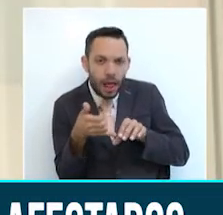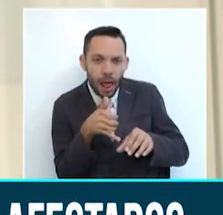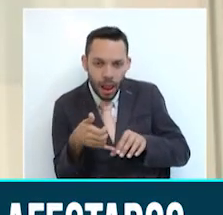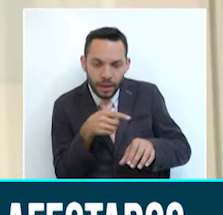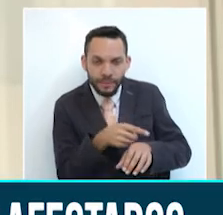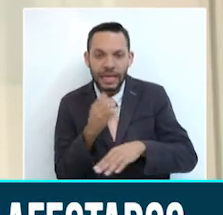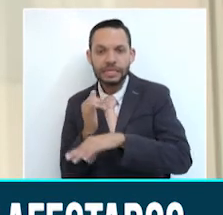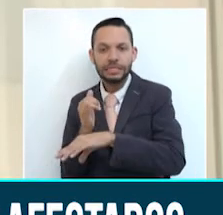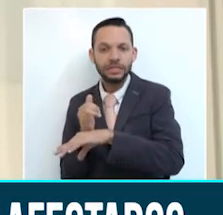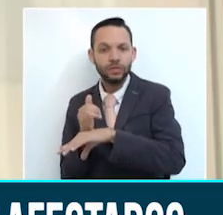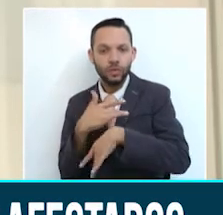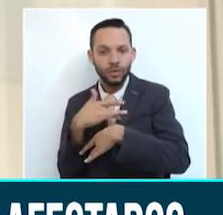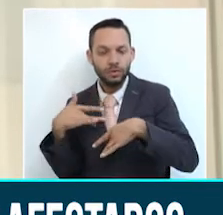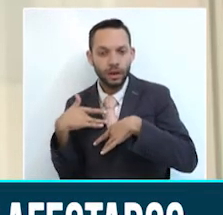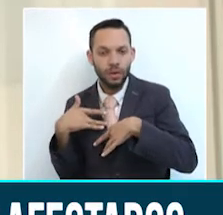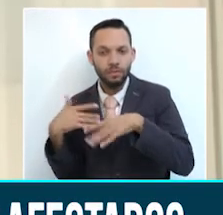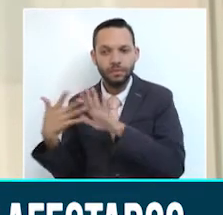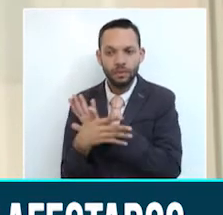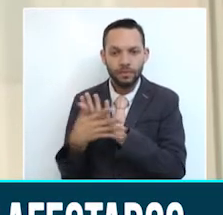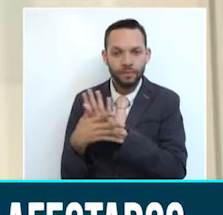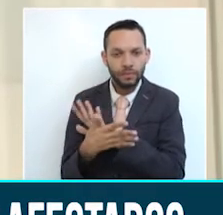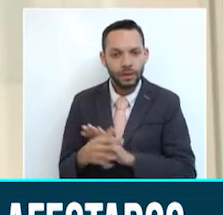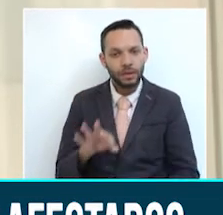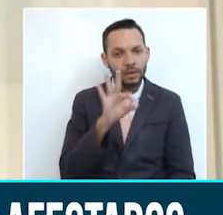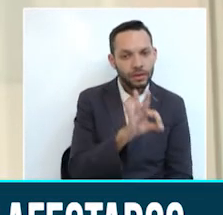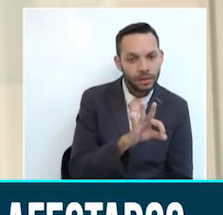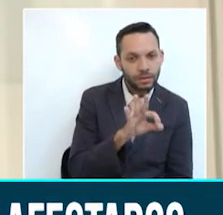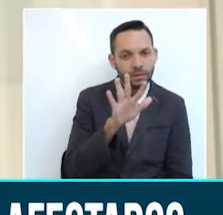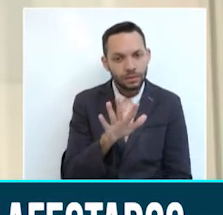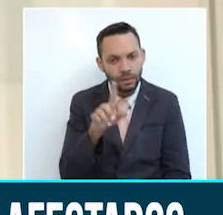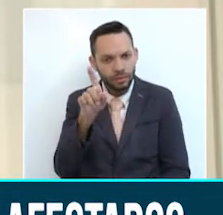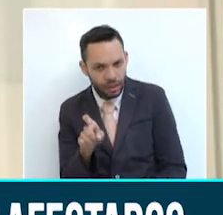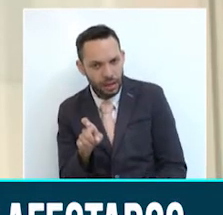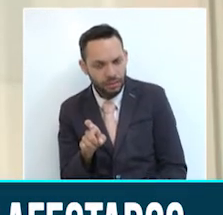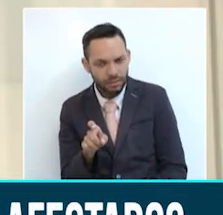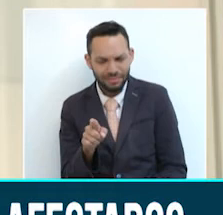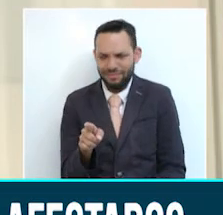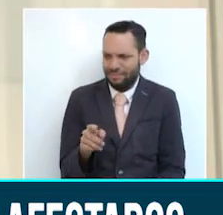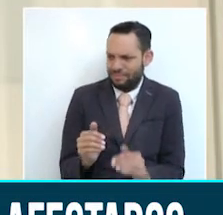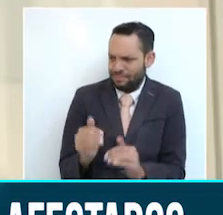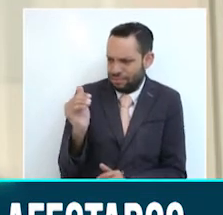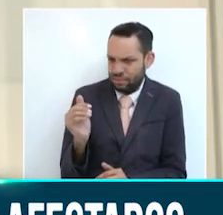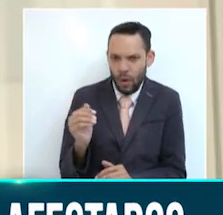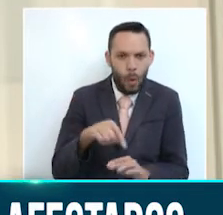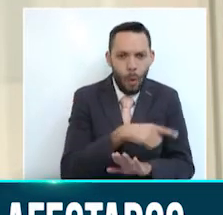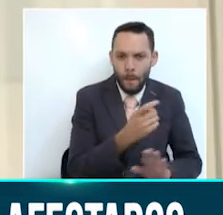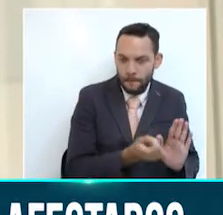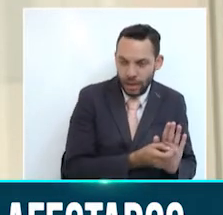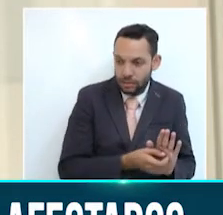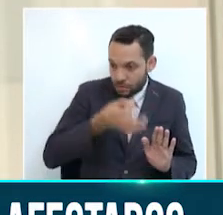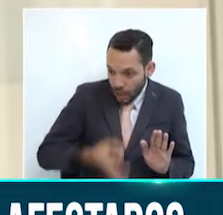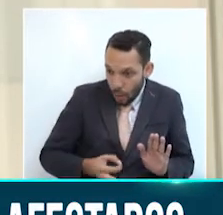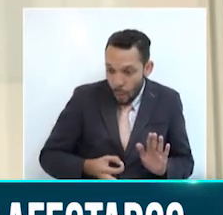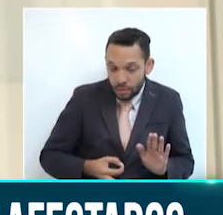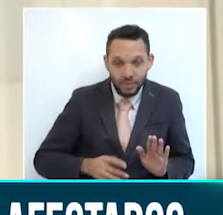Nacional de Salud ha publicado 356 casos, pero estos son todos los casos que han subido al sistema, o sea, no todos los casos están